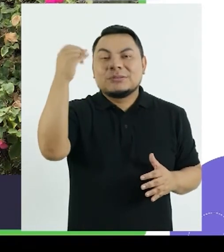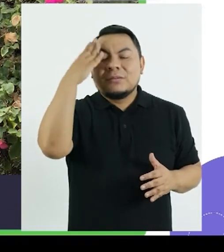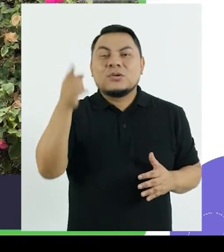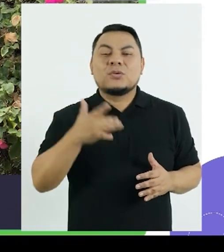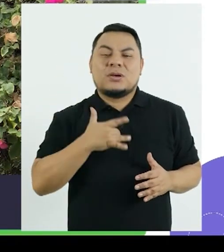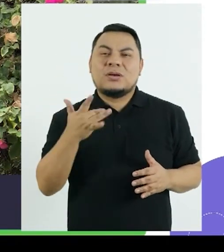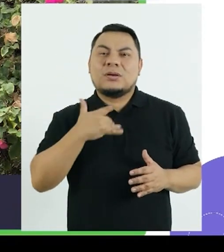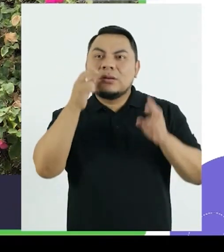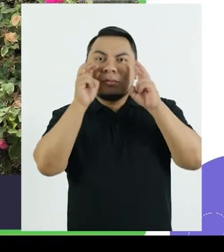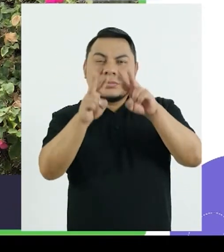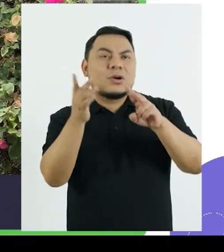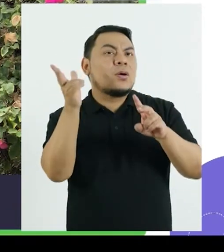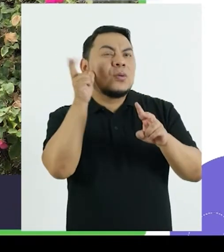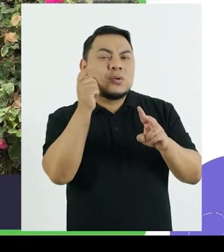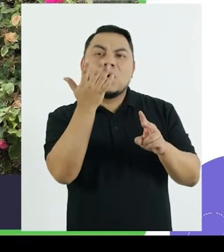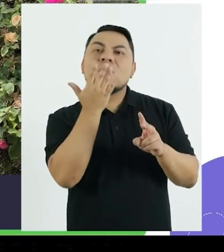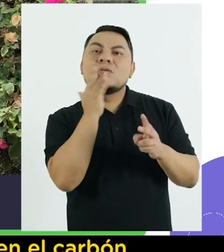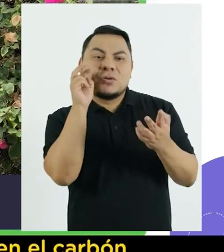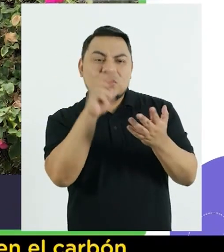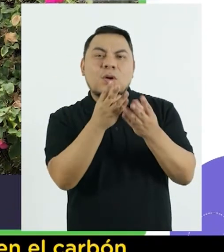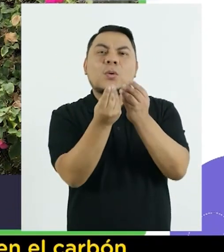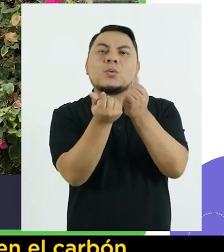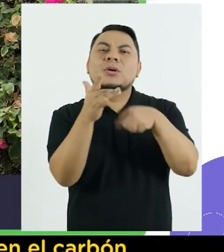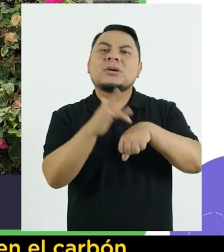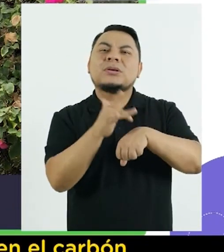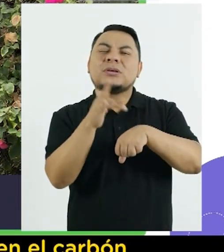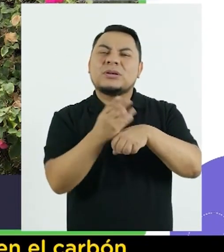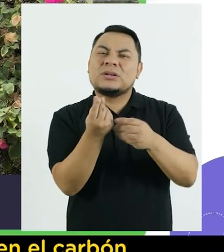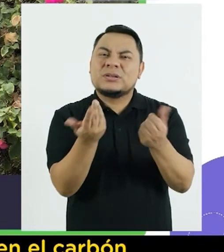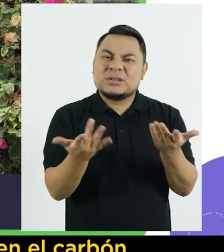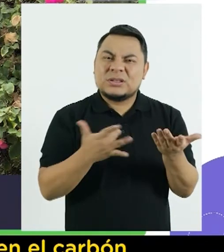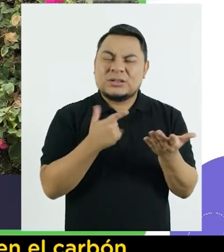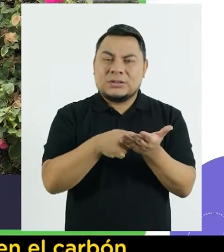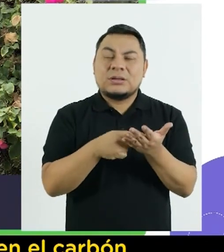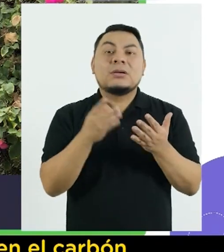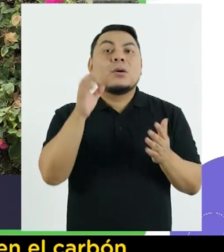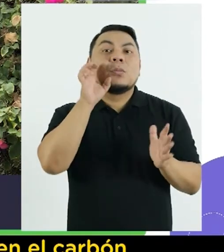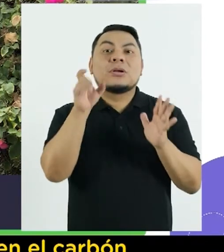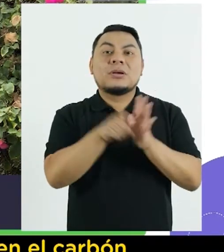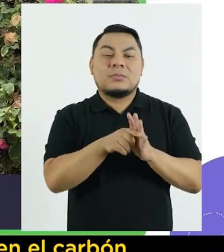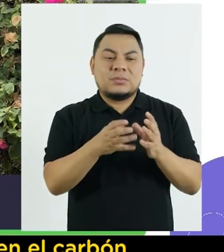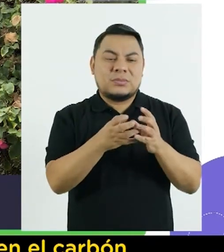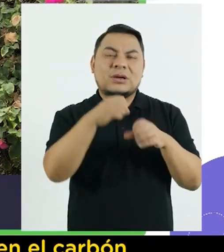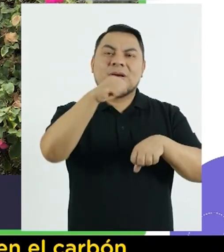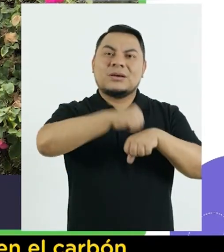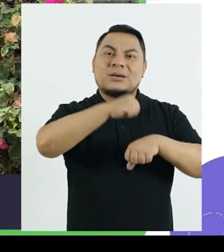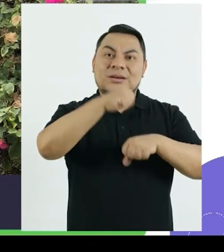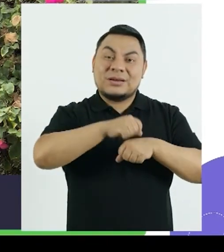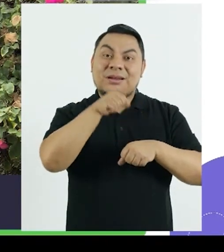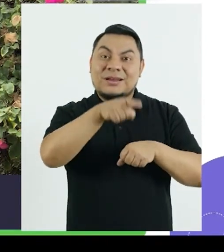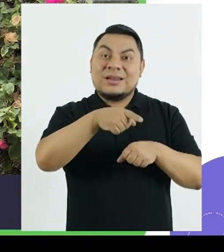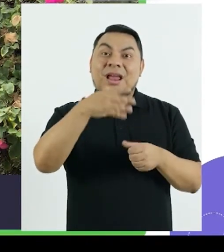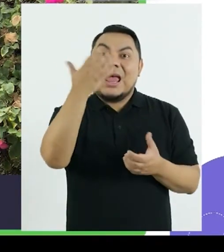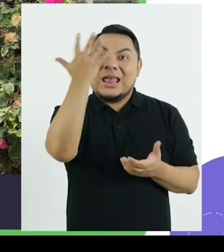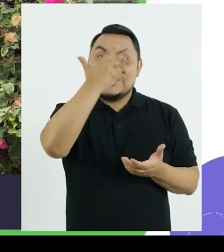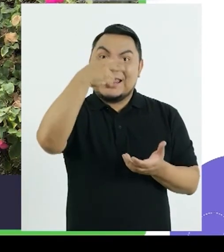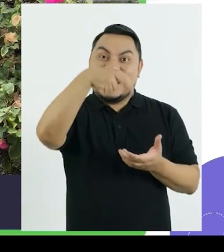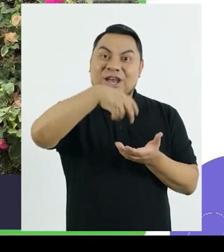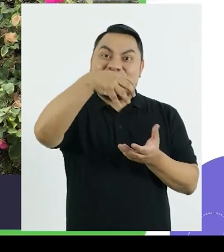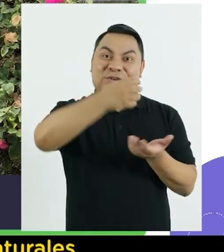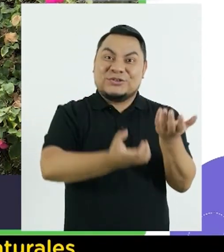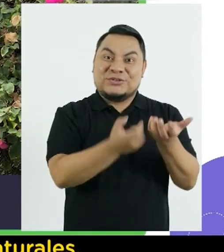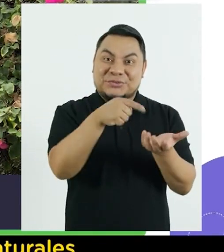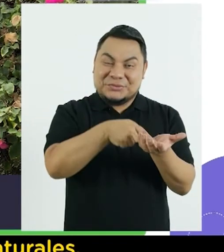en experiencias sensoriales En colores, en texturas Pensar por ejemplo en el carbón que utilizamos para